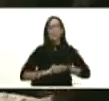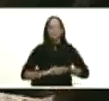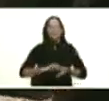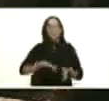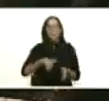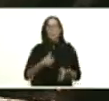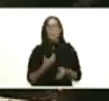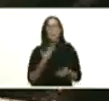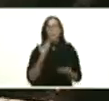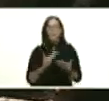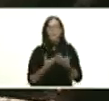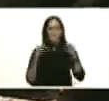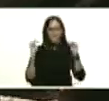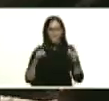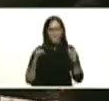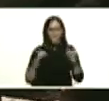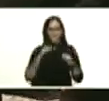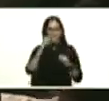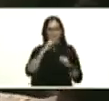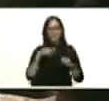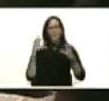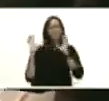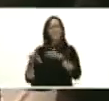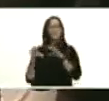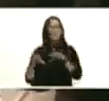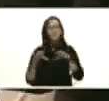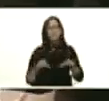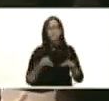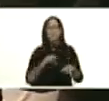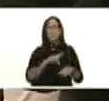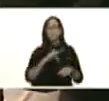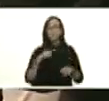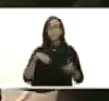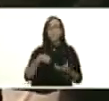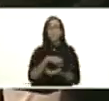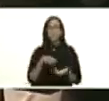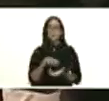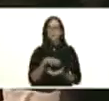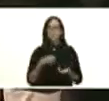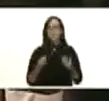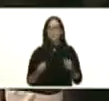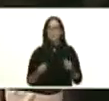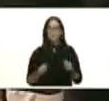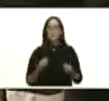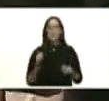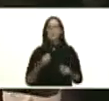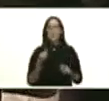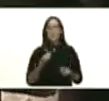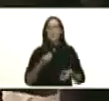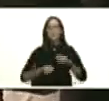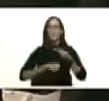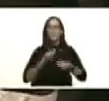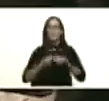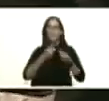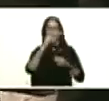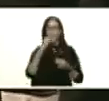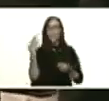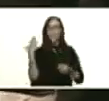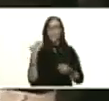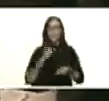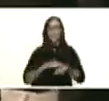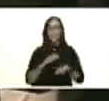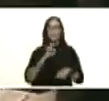permitir que este año las lluvias no nos van a afectar tanto como nos afectaron el año pasado porque estamos